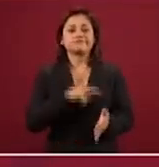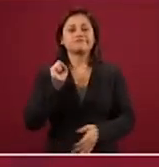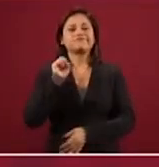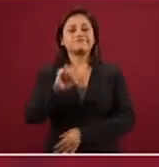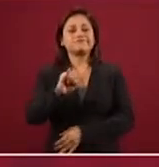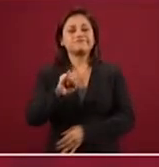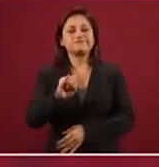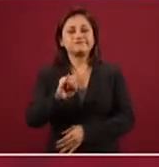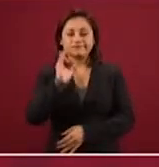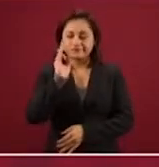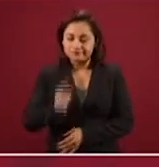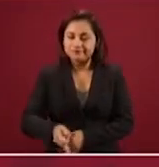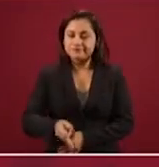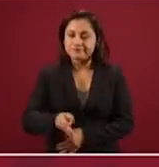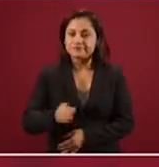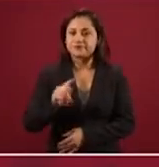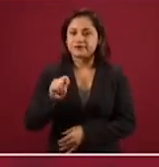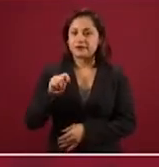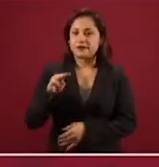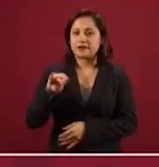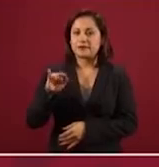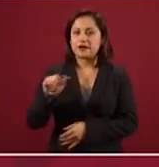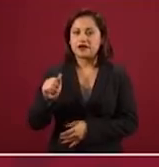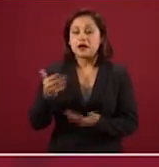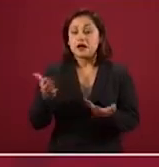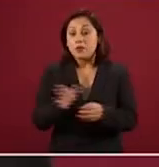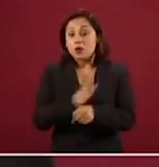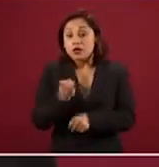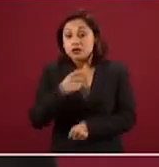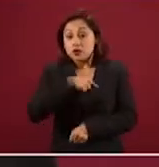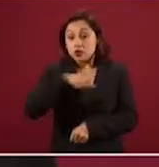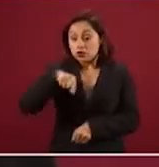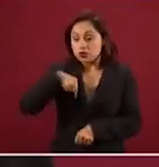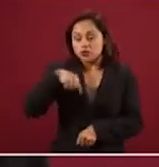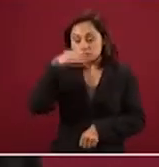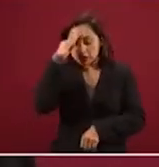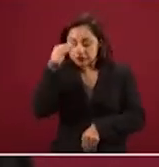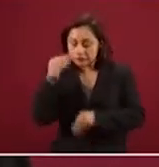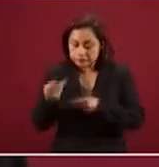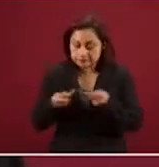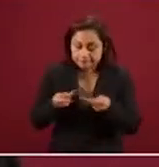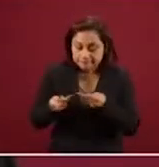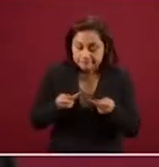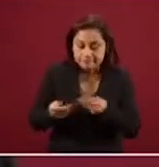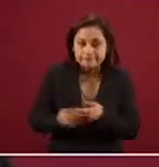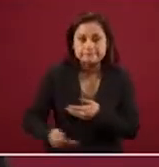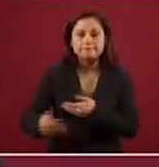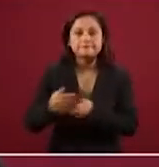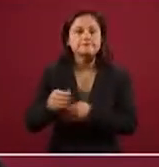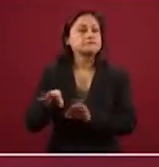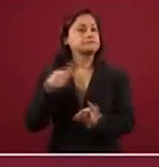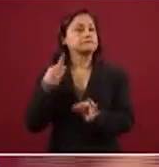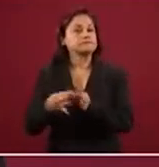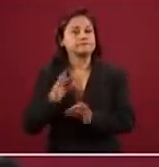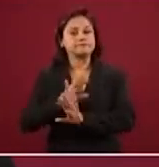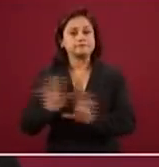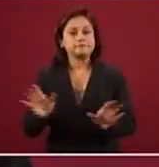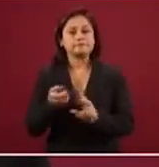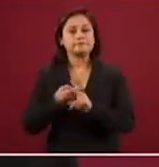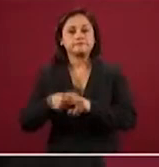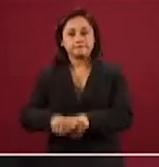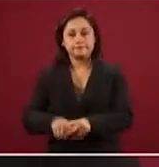preparamos para su implementación y entrada en vigor. Bueno, ¿qué significa? Solo diría yo tres cosas, porque la Secretaría